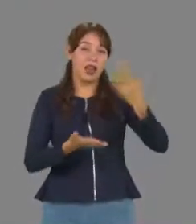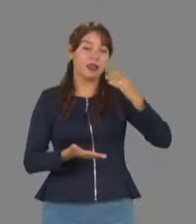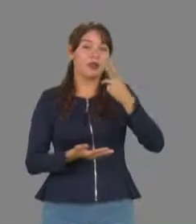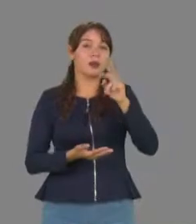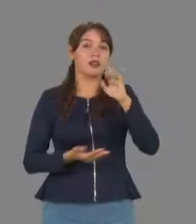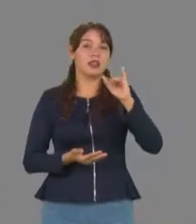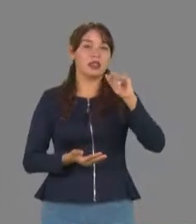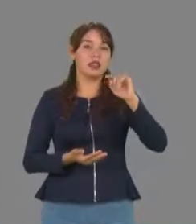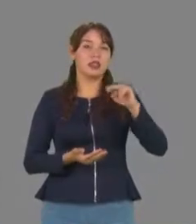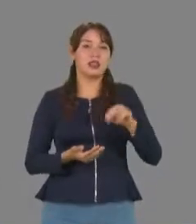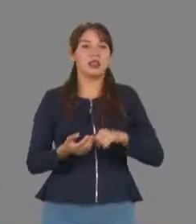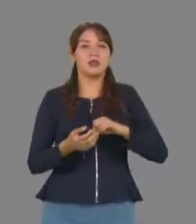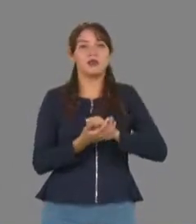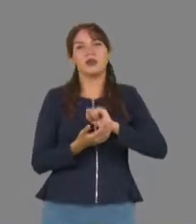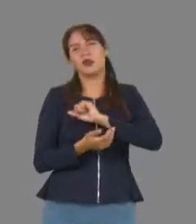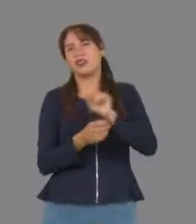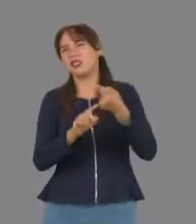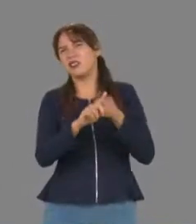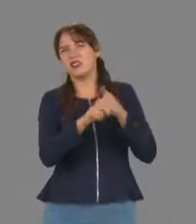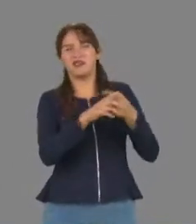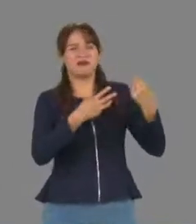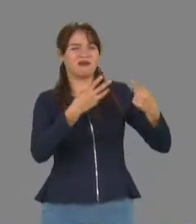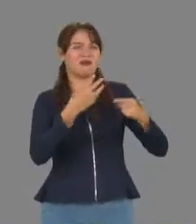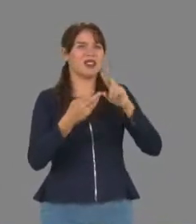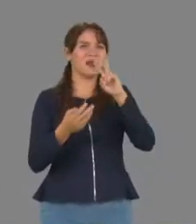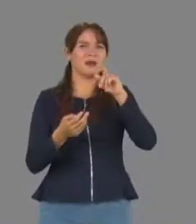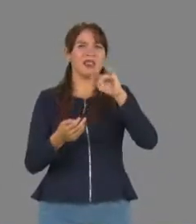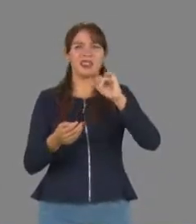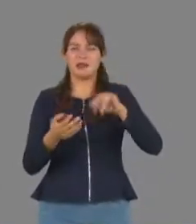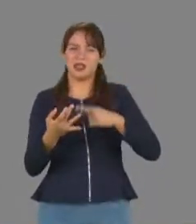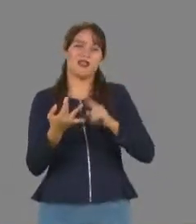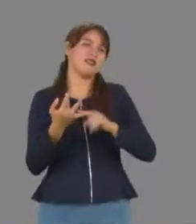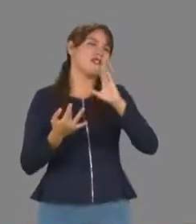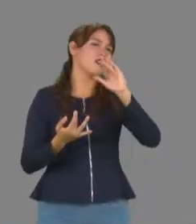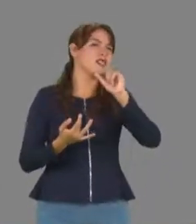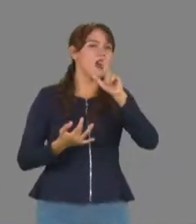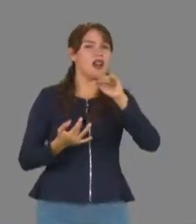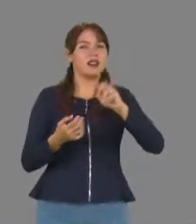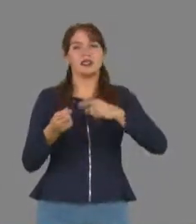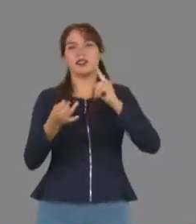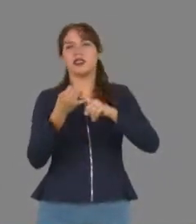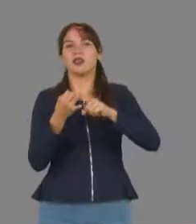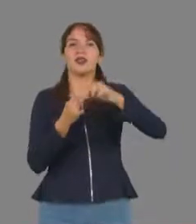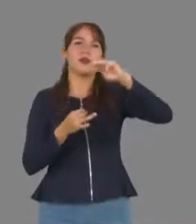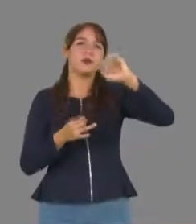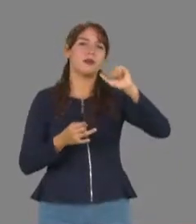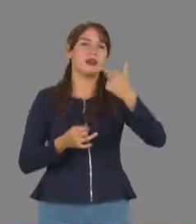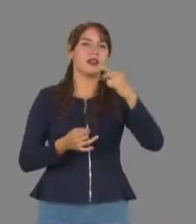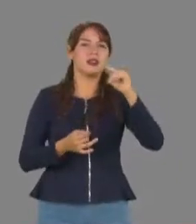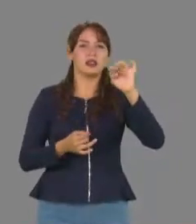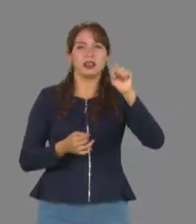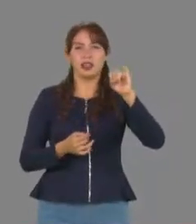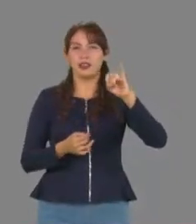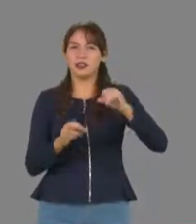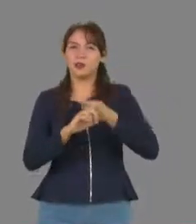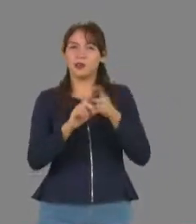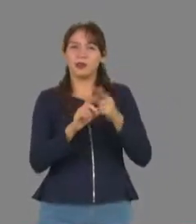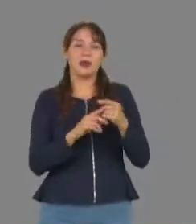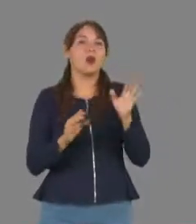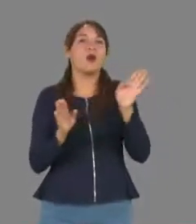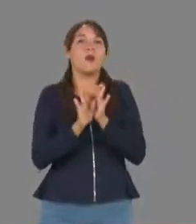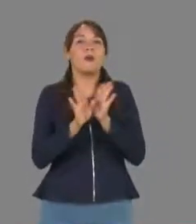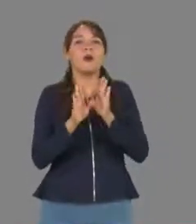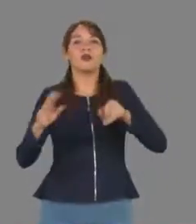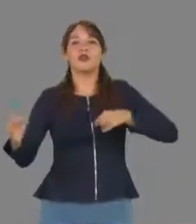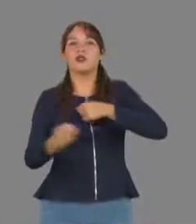Por ahí se menciona un trabajo de ciertos minerales, como calcio, magnesio, pero no todas las